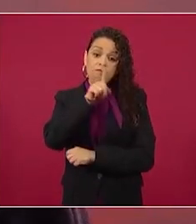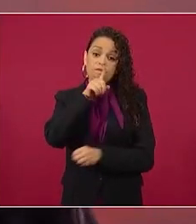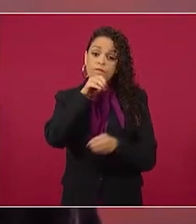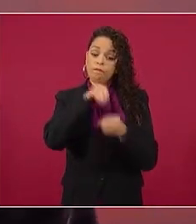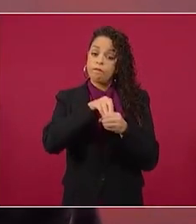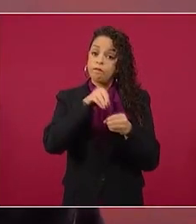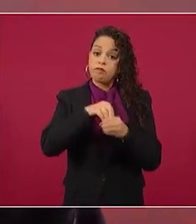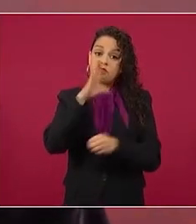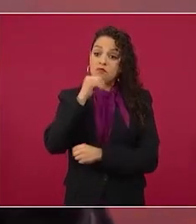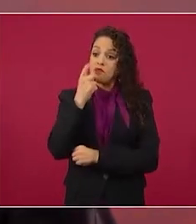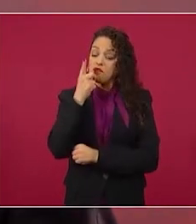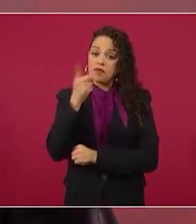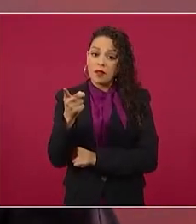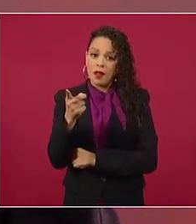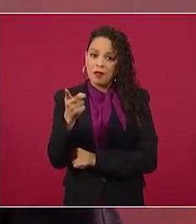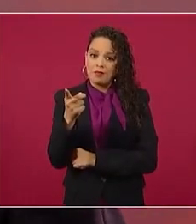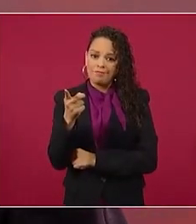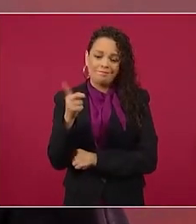porque no es así